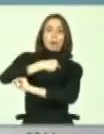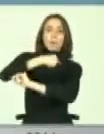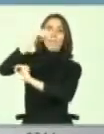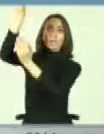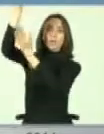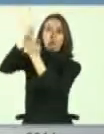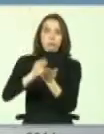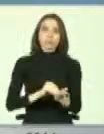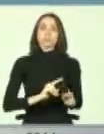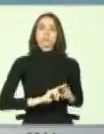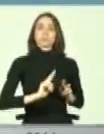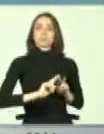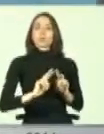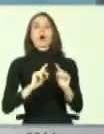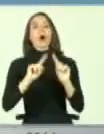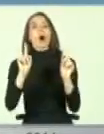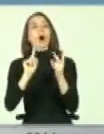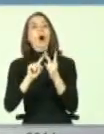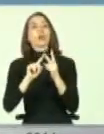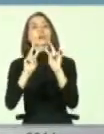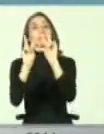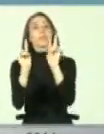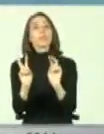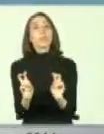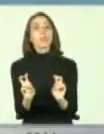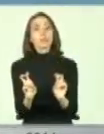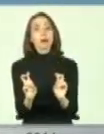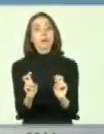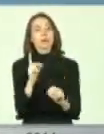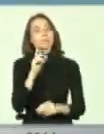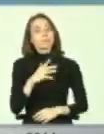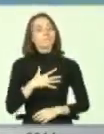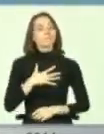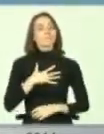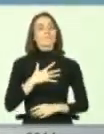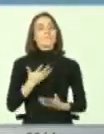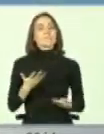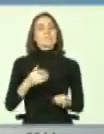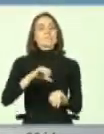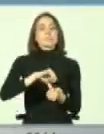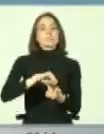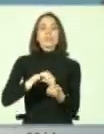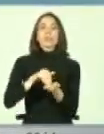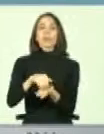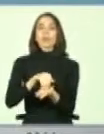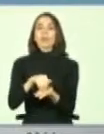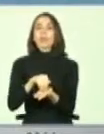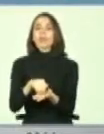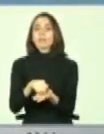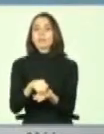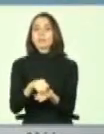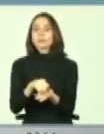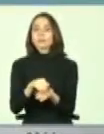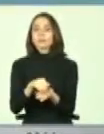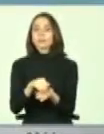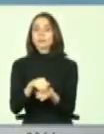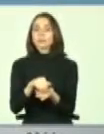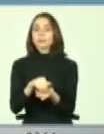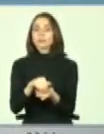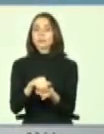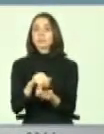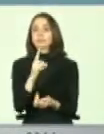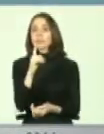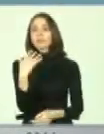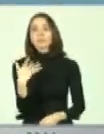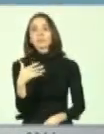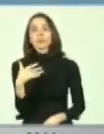pero también hay otro tema y ese tema yo siento que en nuestro país hay cierta debilidad y un poco creo que es